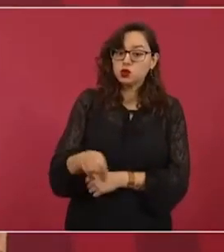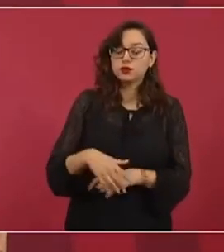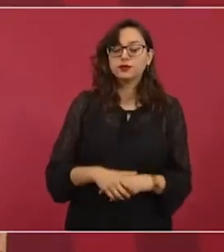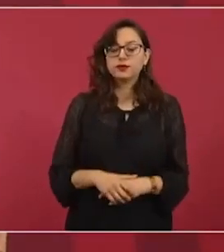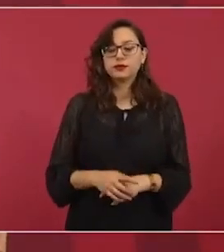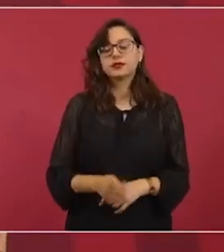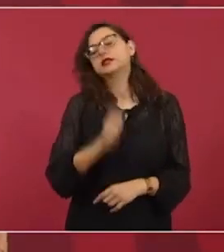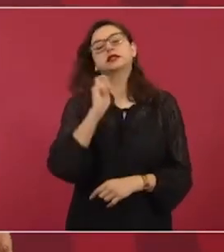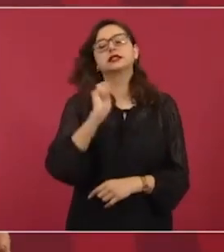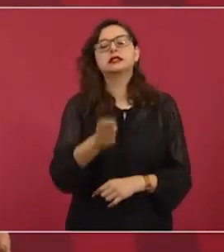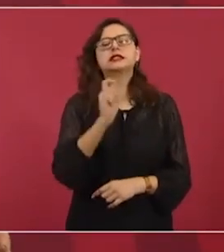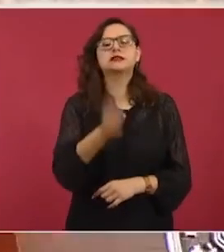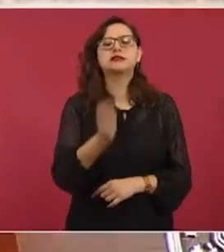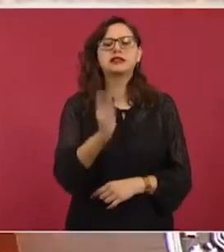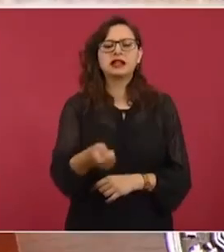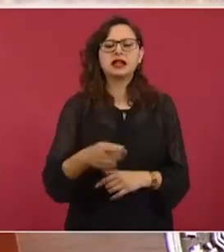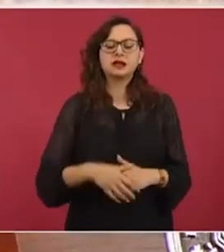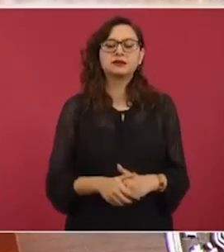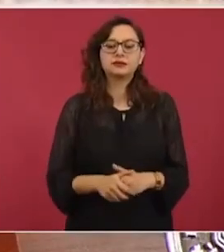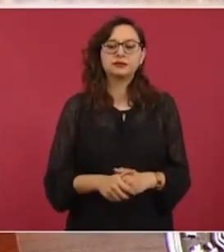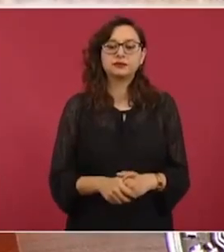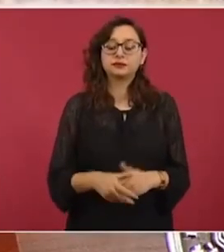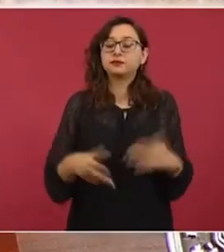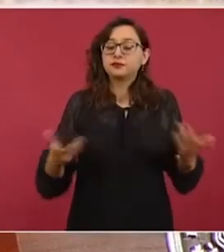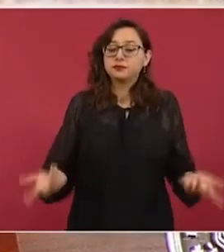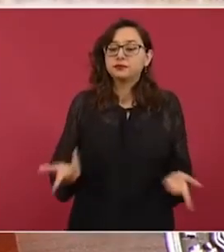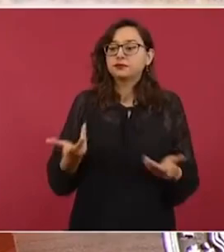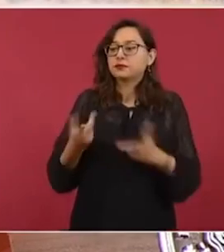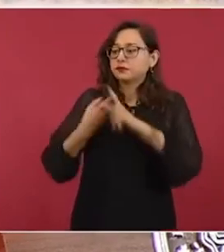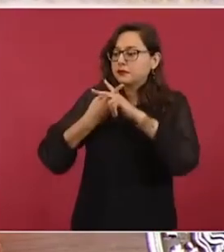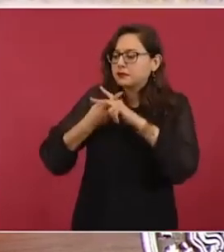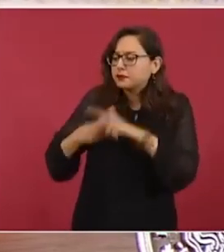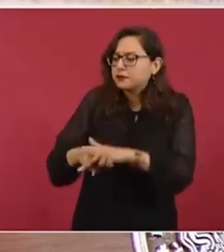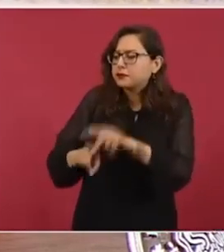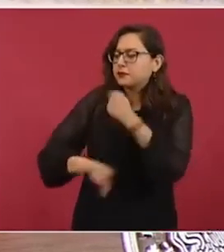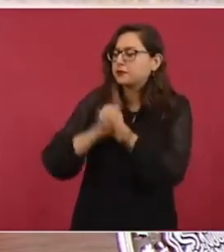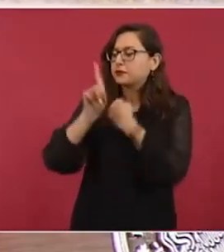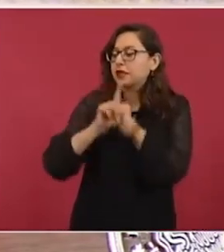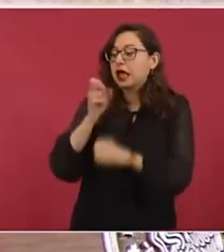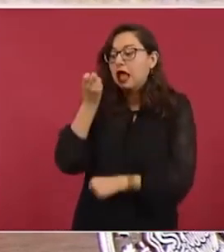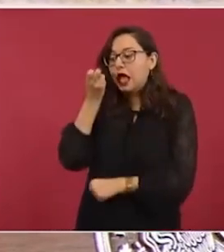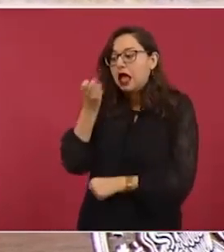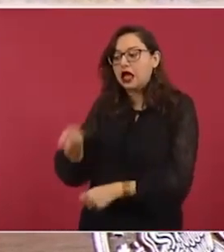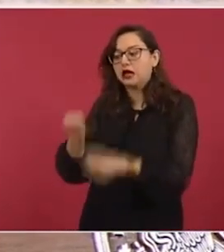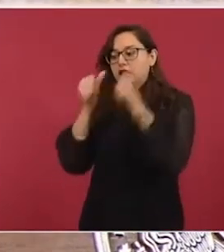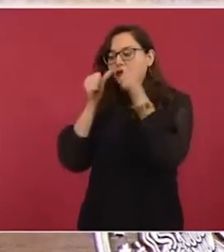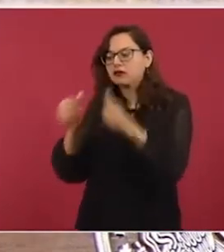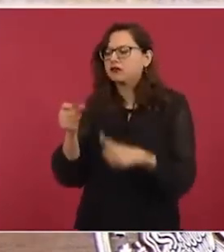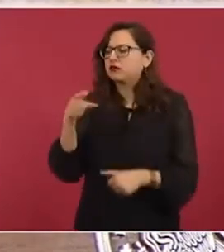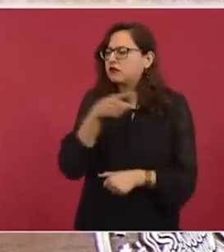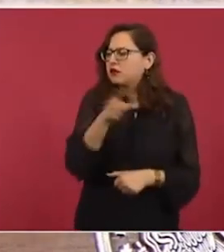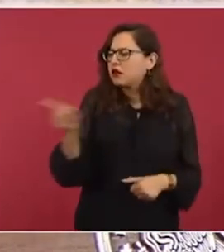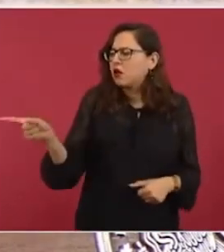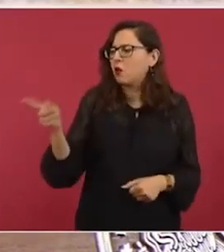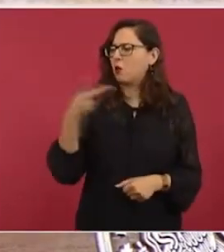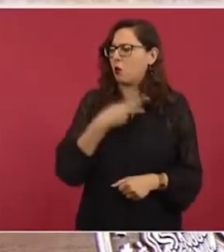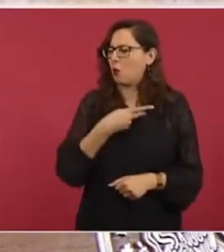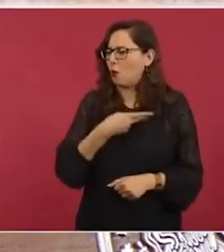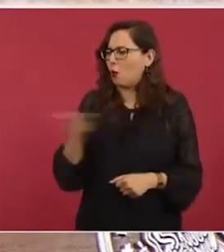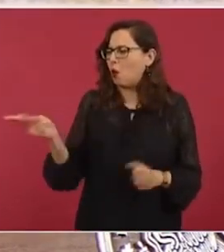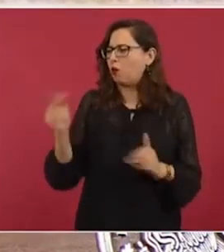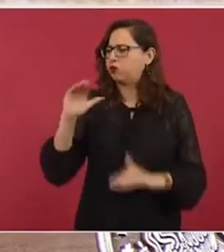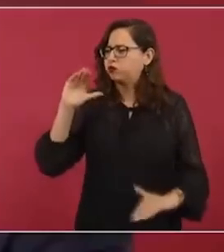las causas, combatir la pobreza, la desigualdad,